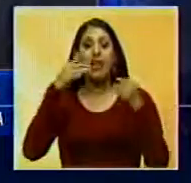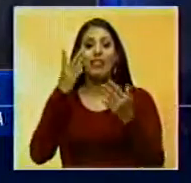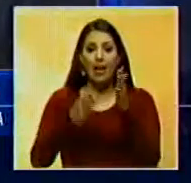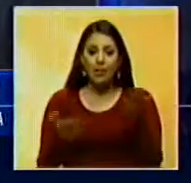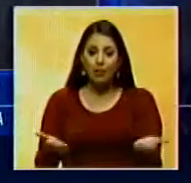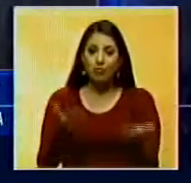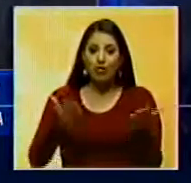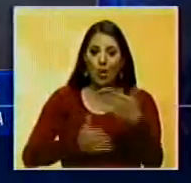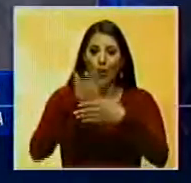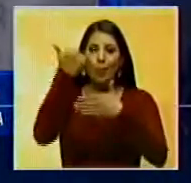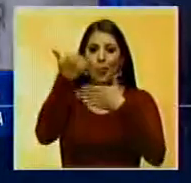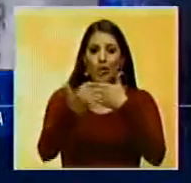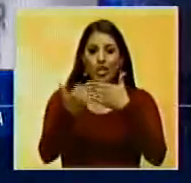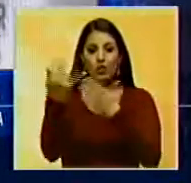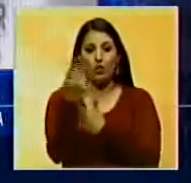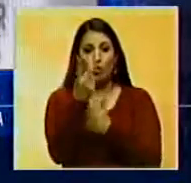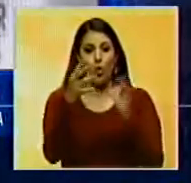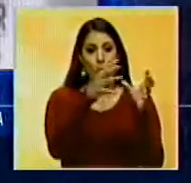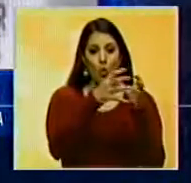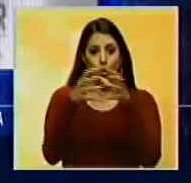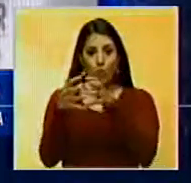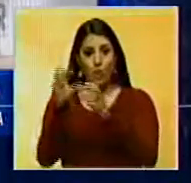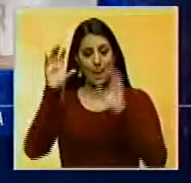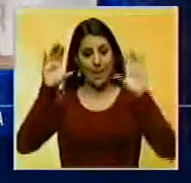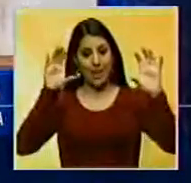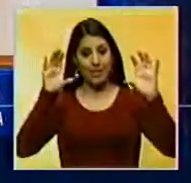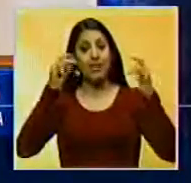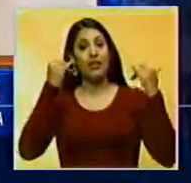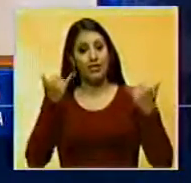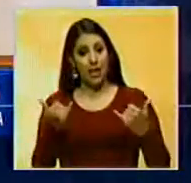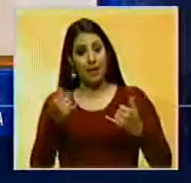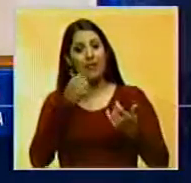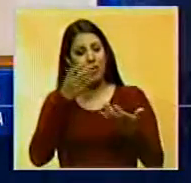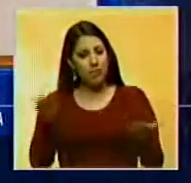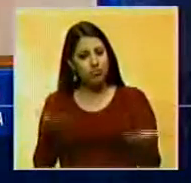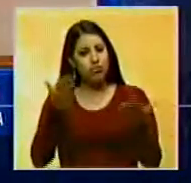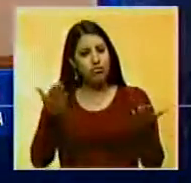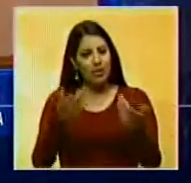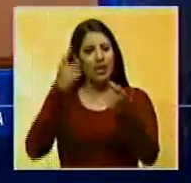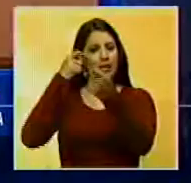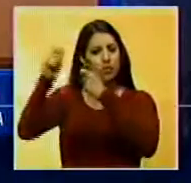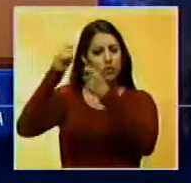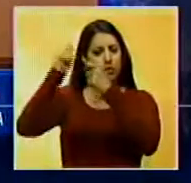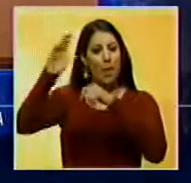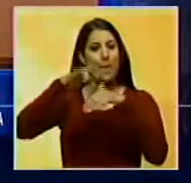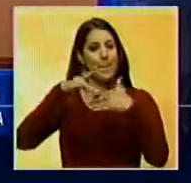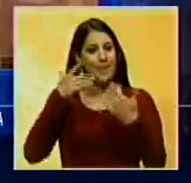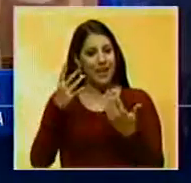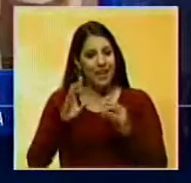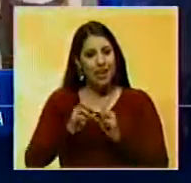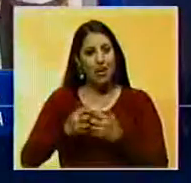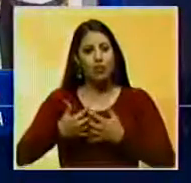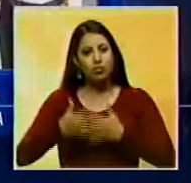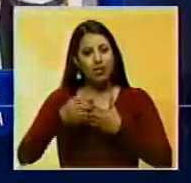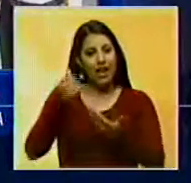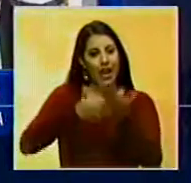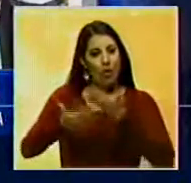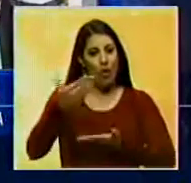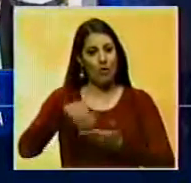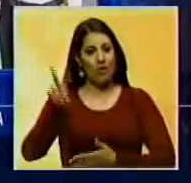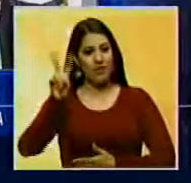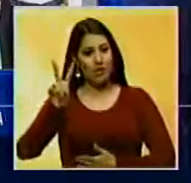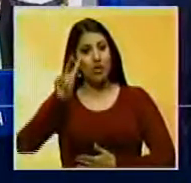desarrollo de proyectos comerciales conjuntos. El ministro explicó el impulso del motor exportación para la reactivación de la economía